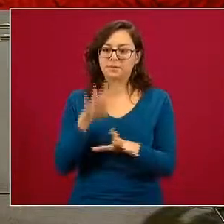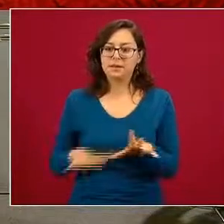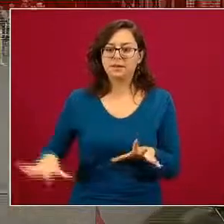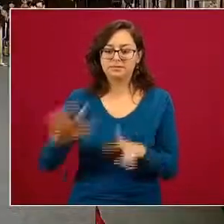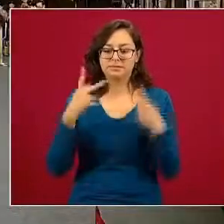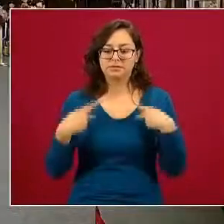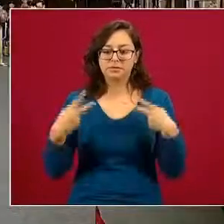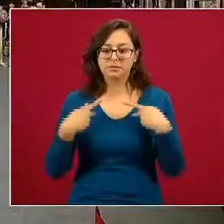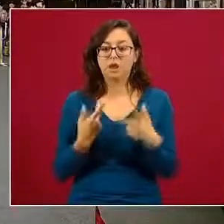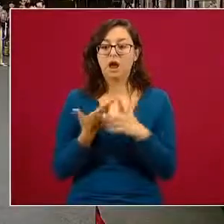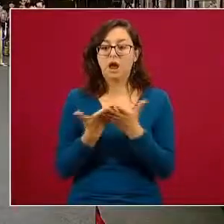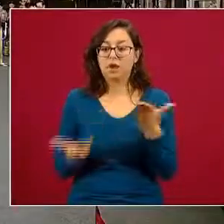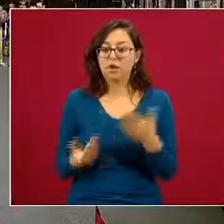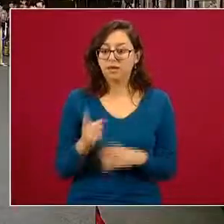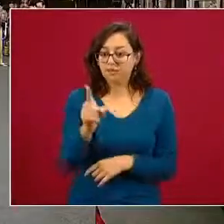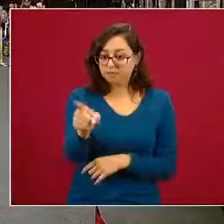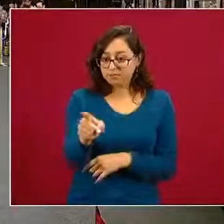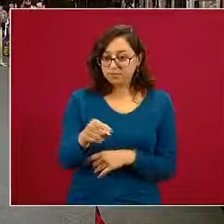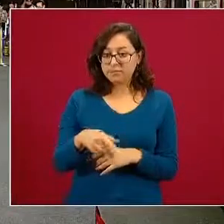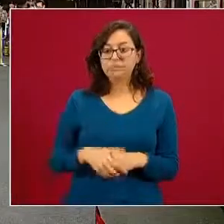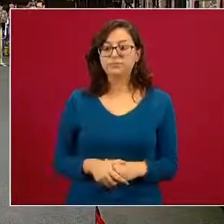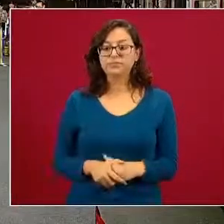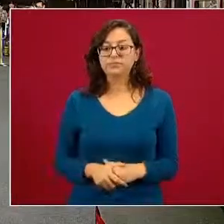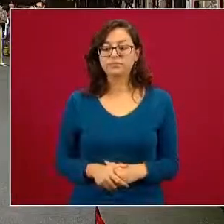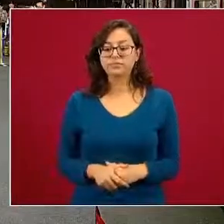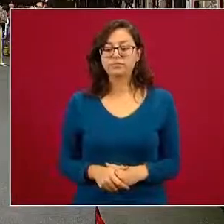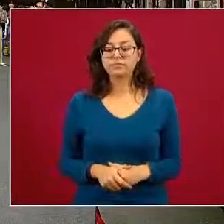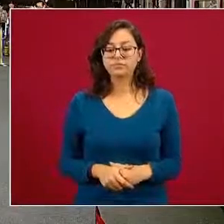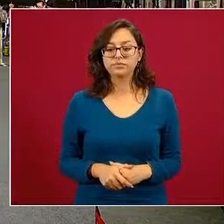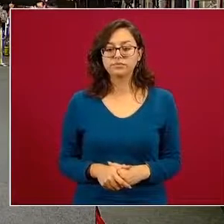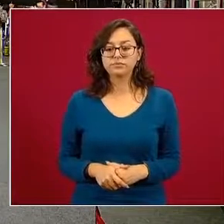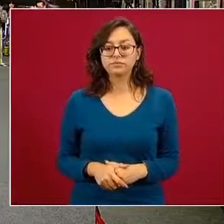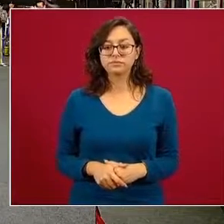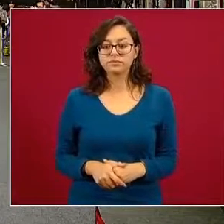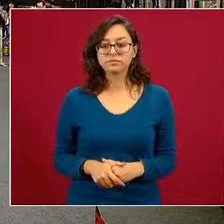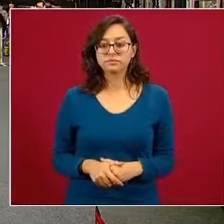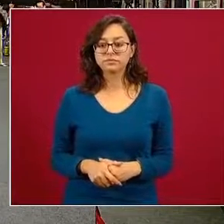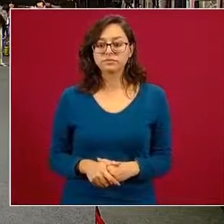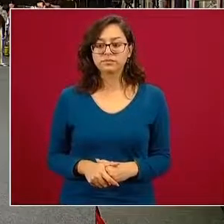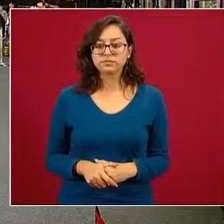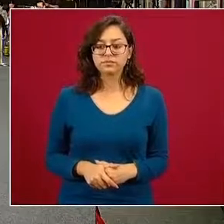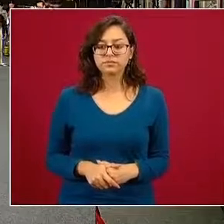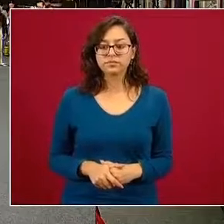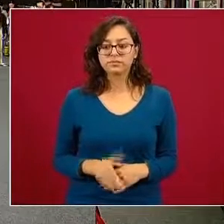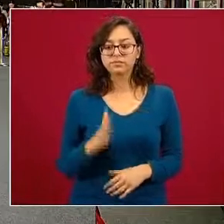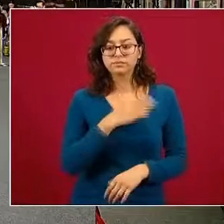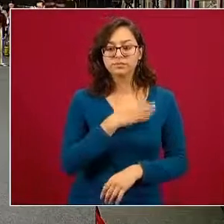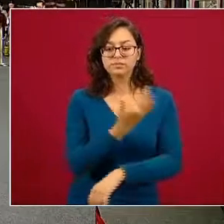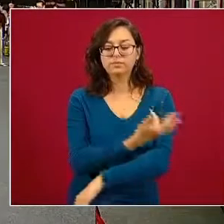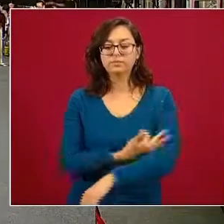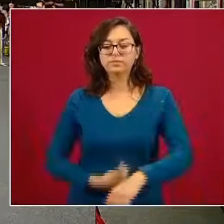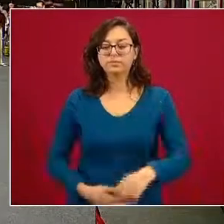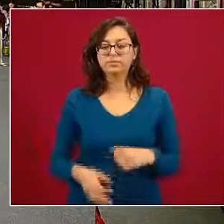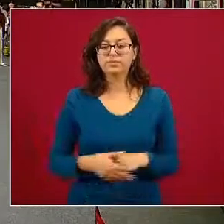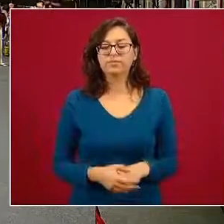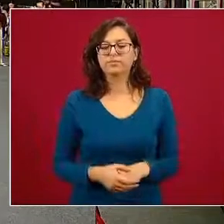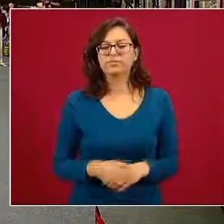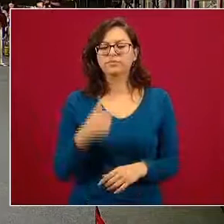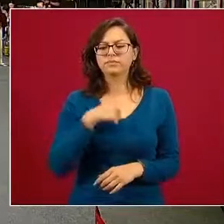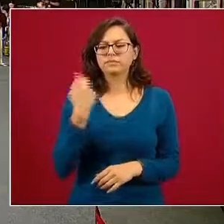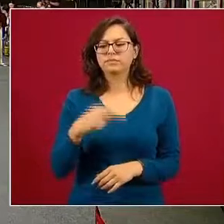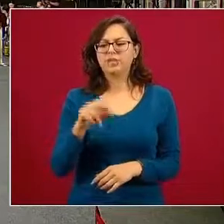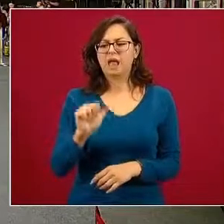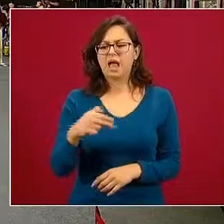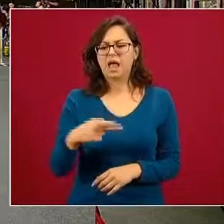vamos a empezar por aquí este lado usted ayer quedó pendiente por acá ahorita nos vamos de este lado Buenas tardes Andrea Meras de Grupo Fórmula